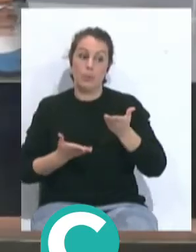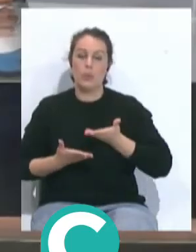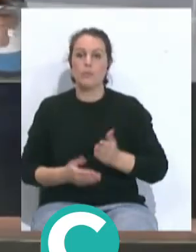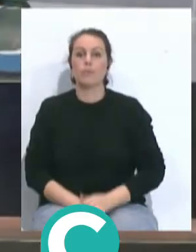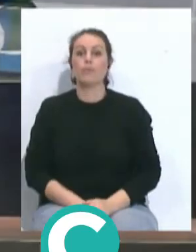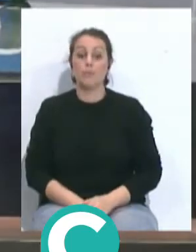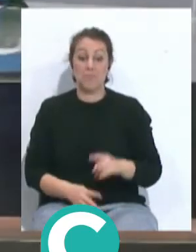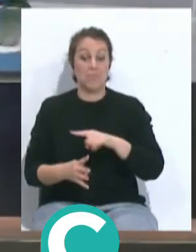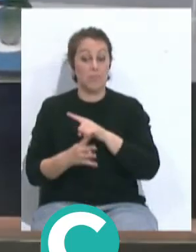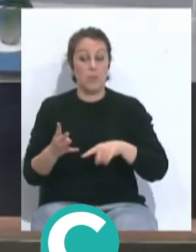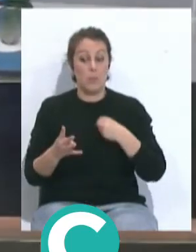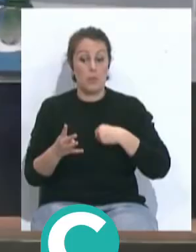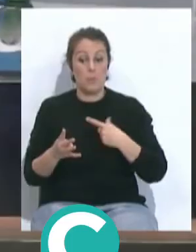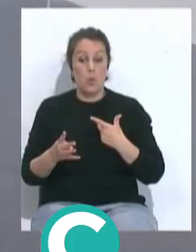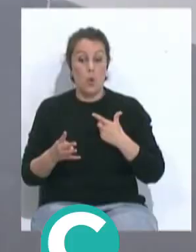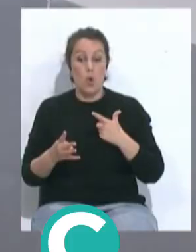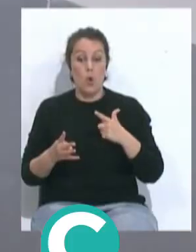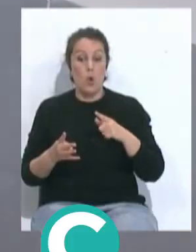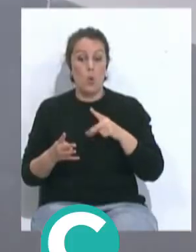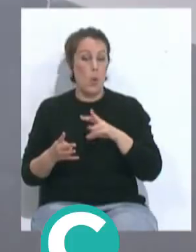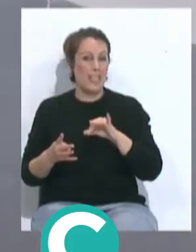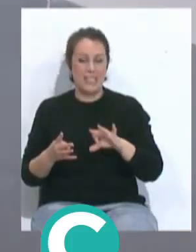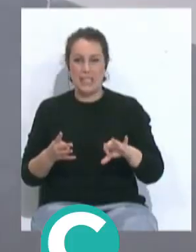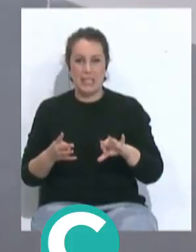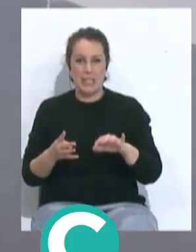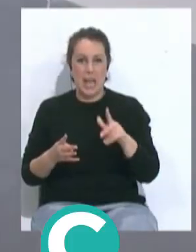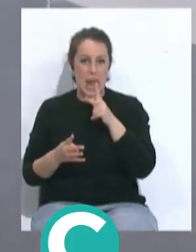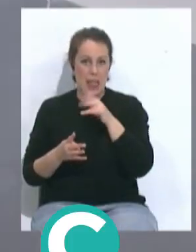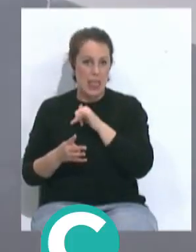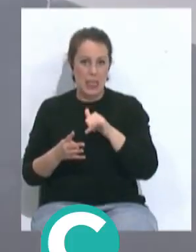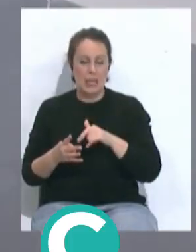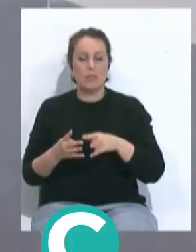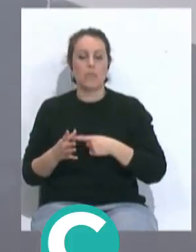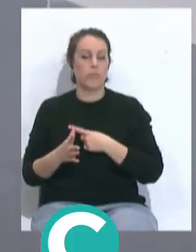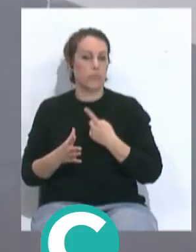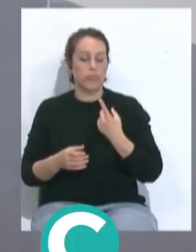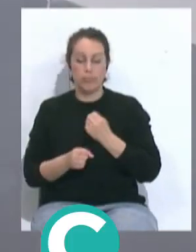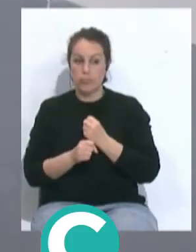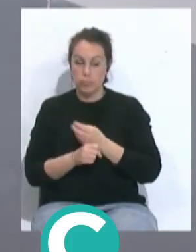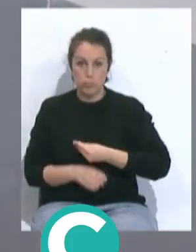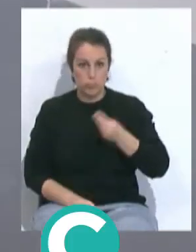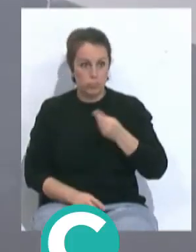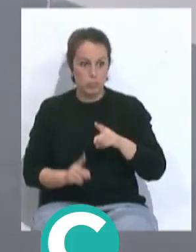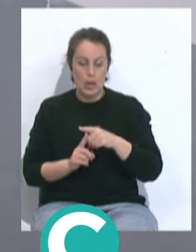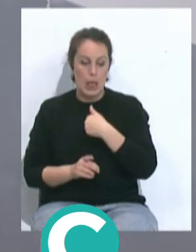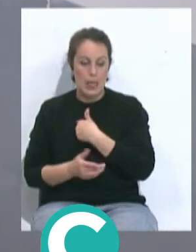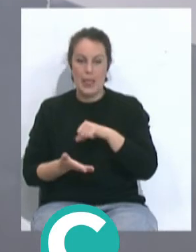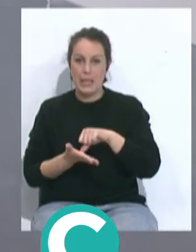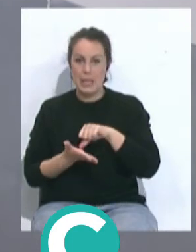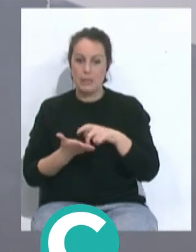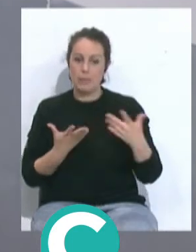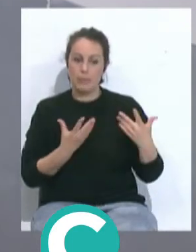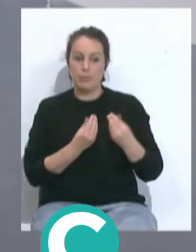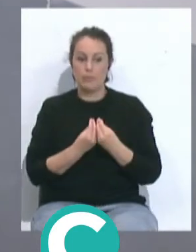cuatro que nombraba estaba Luis Hernández también que está dando un rendimiento muy bueno como central junto